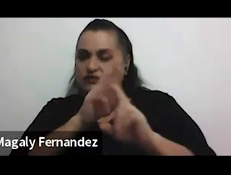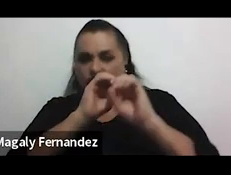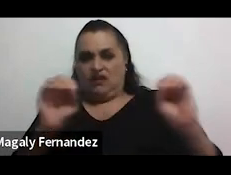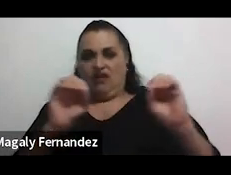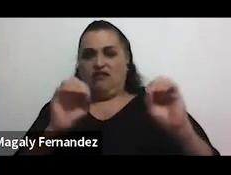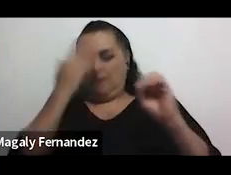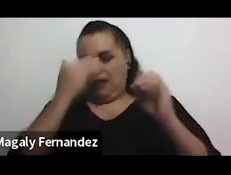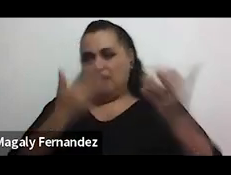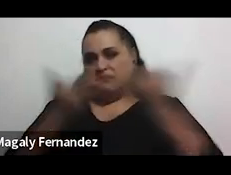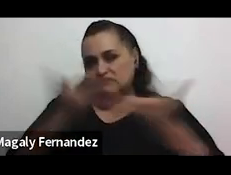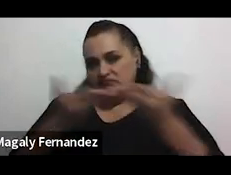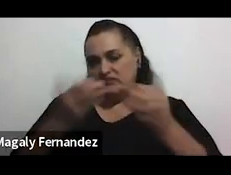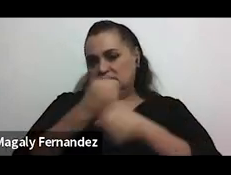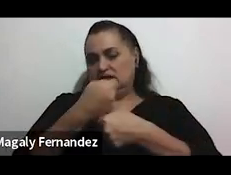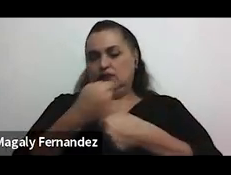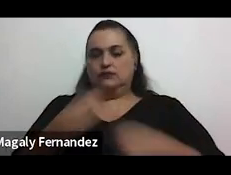realizar